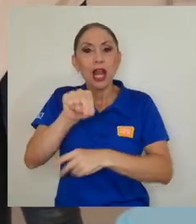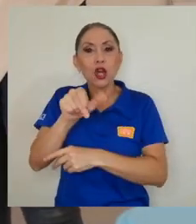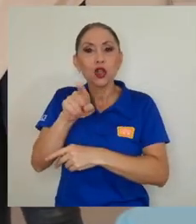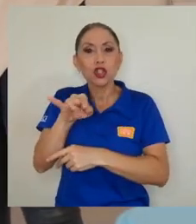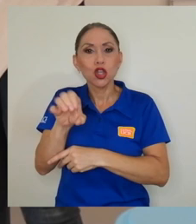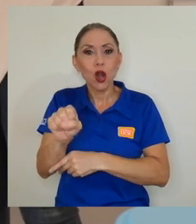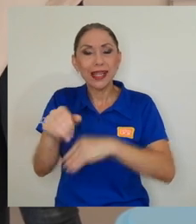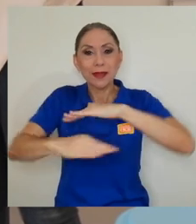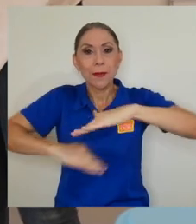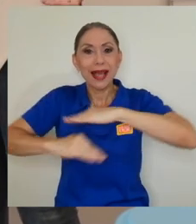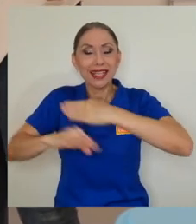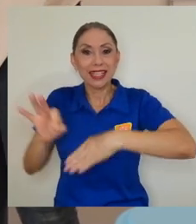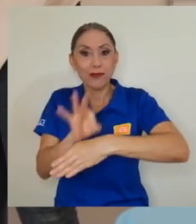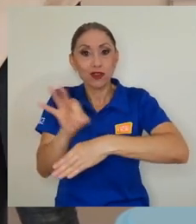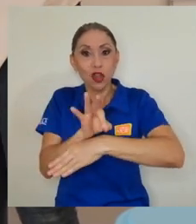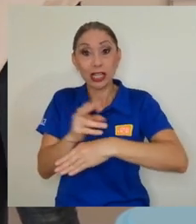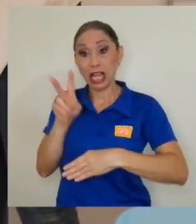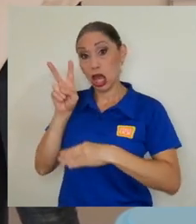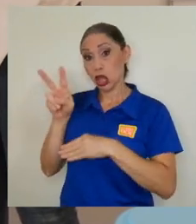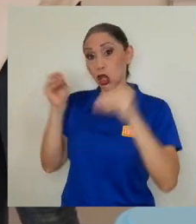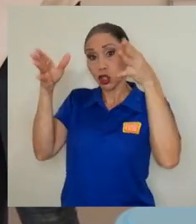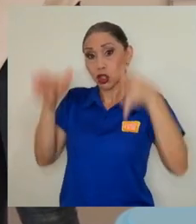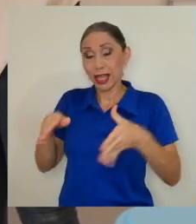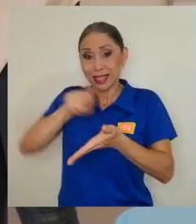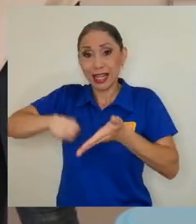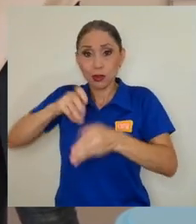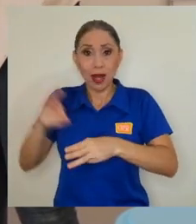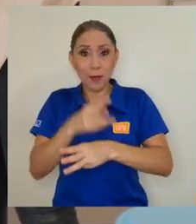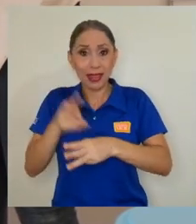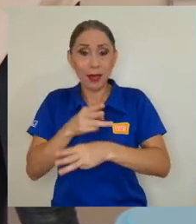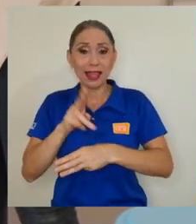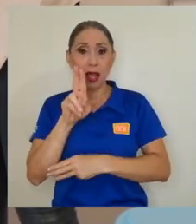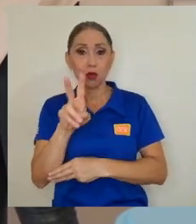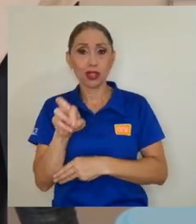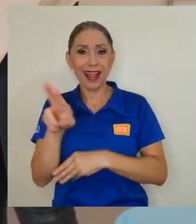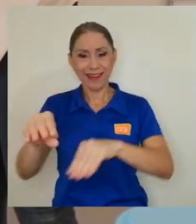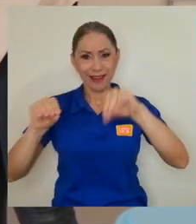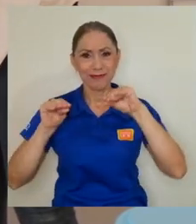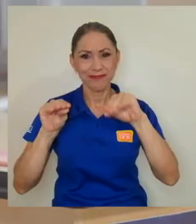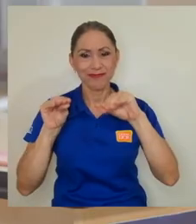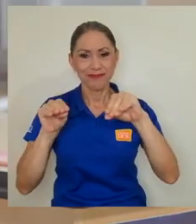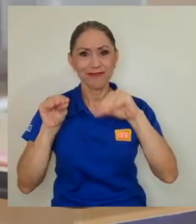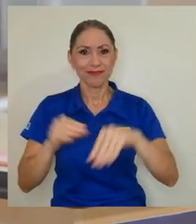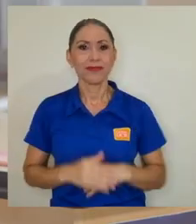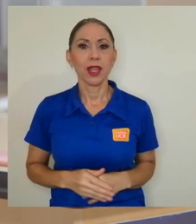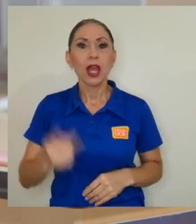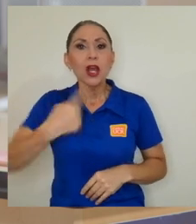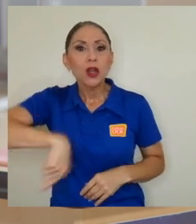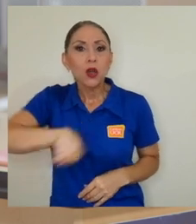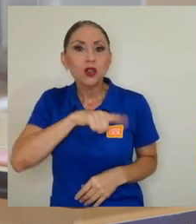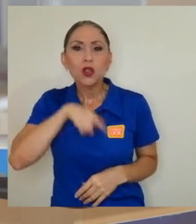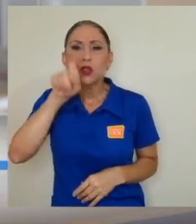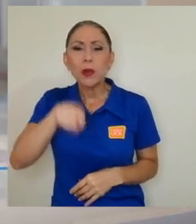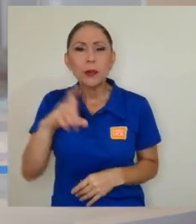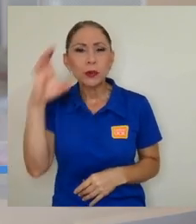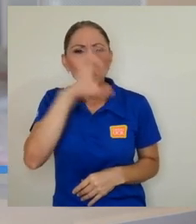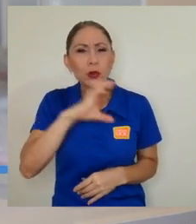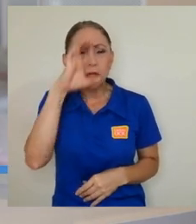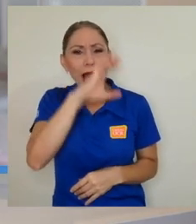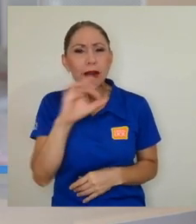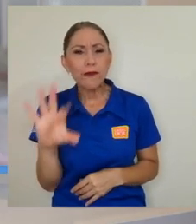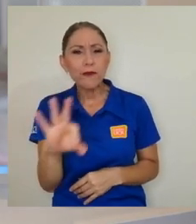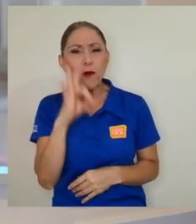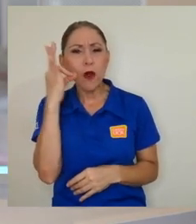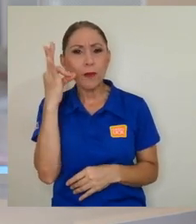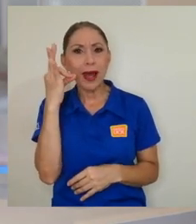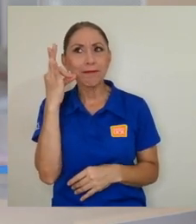Básicas de Funciones, impartida por dos docentes de la Escuela de Matemática de la UCR. Tuvimos que buscar una forma de comunicar